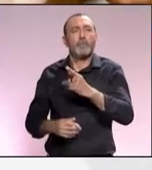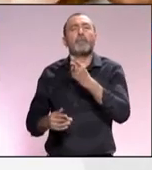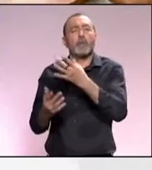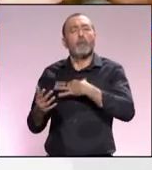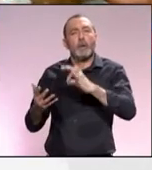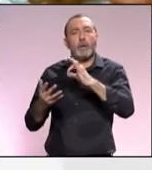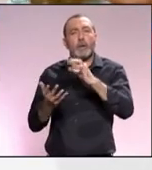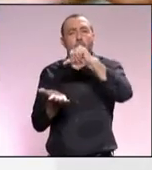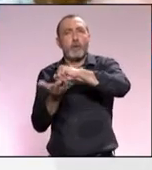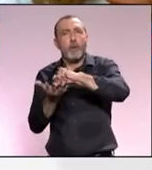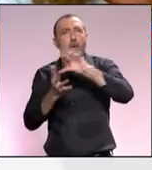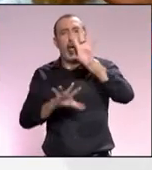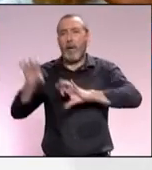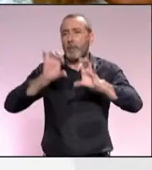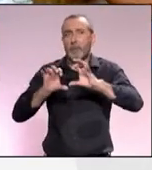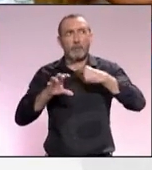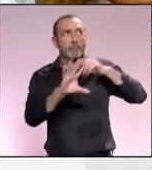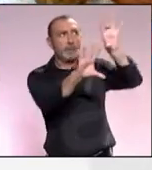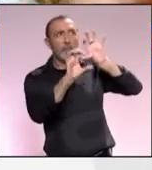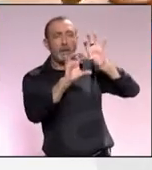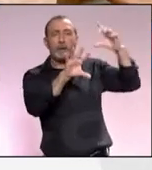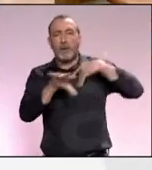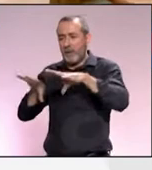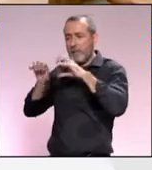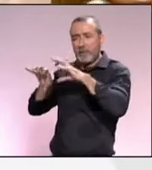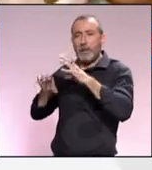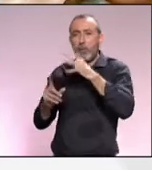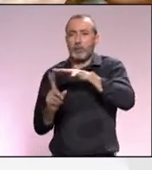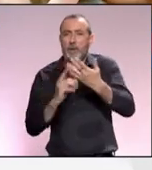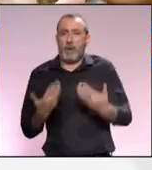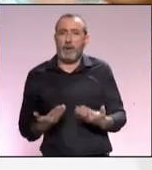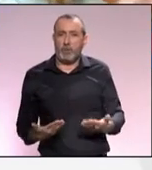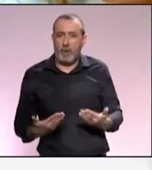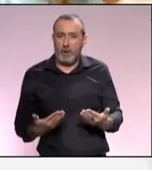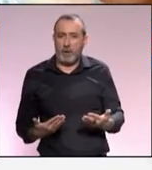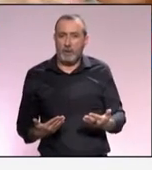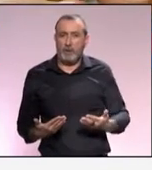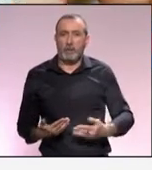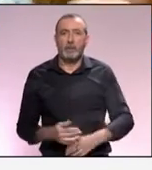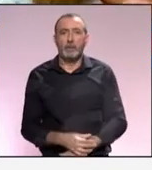¿Qué pueden aprender ambas ciudades una de la otra especialmente durante esta situación actual?